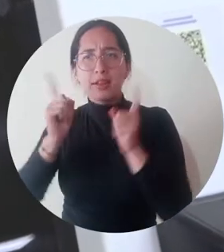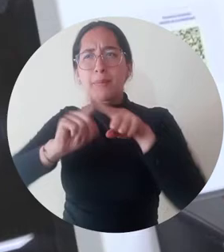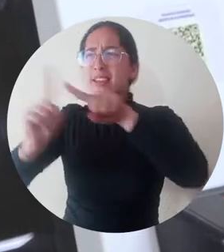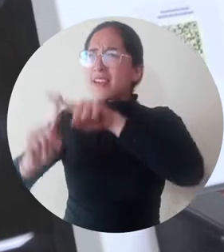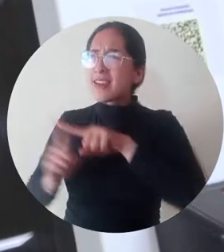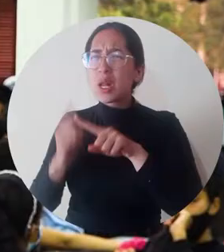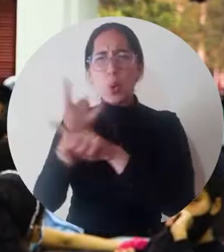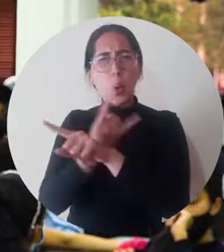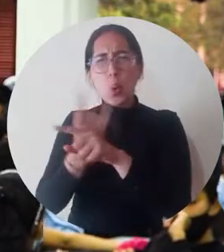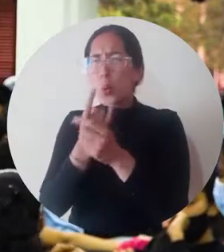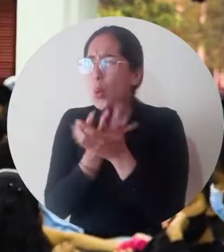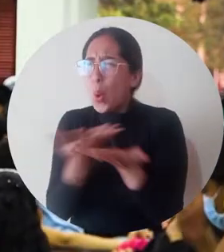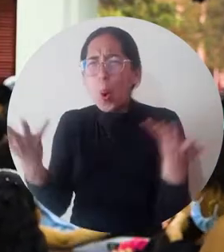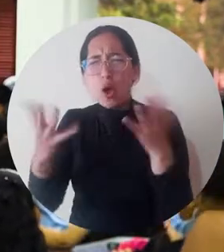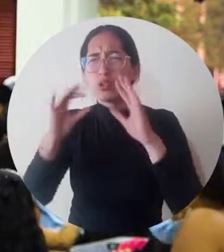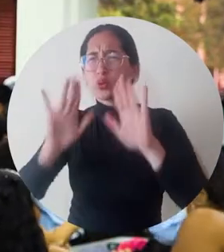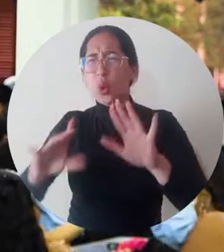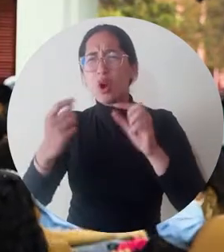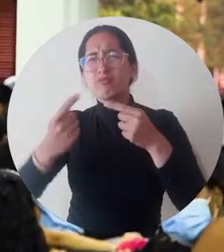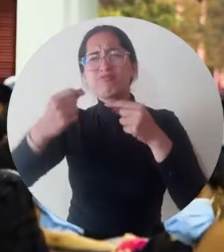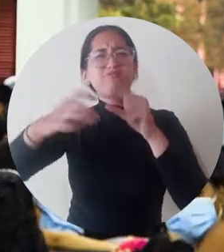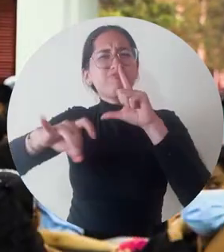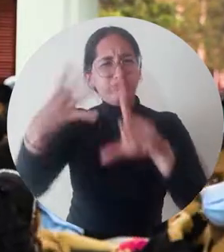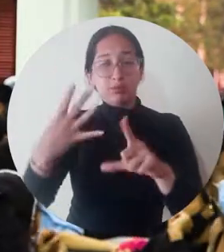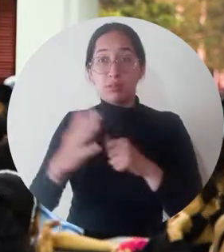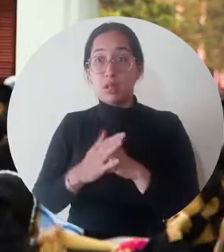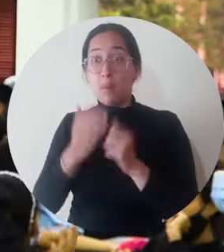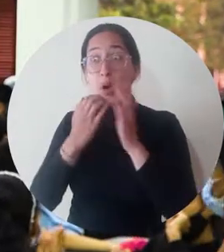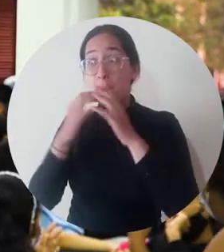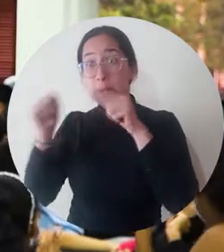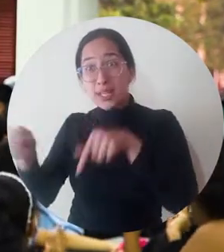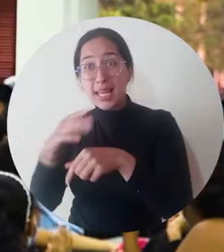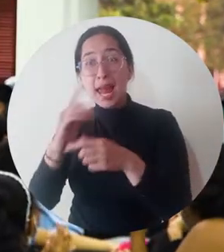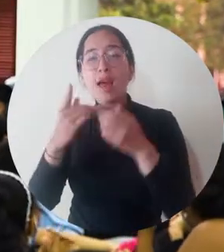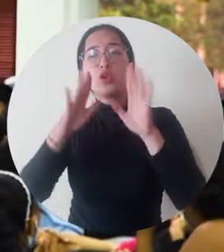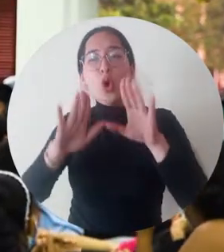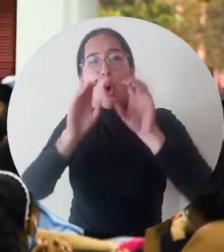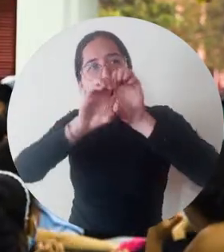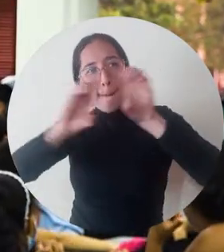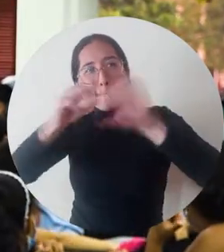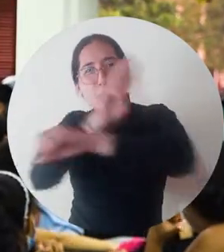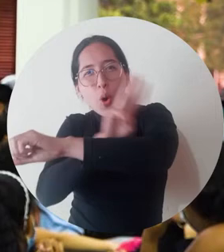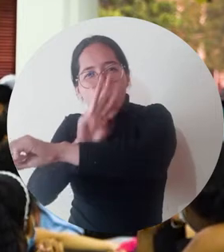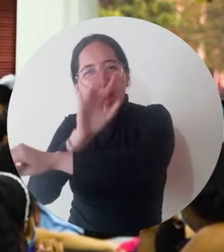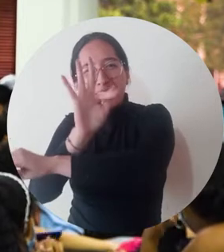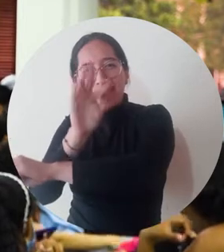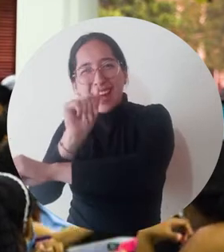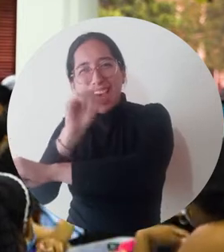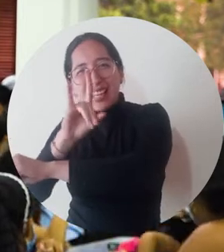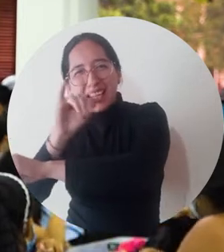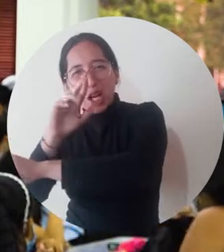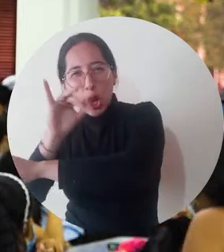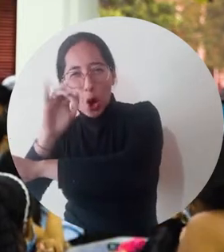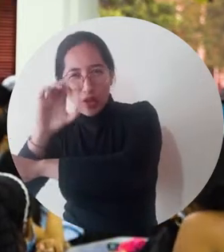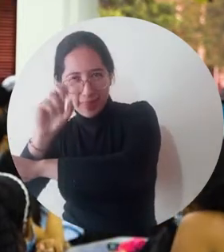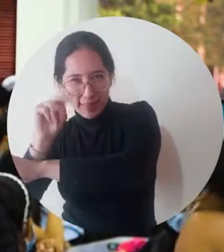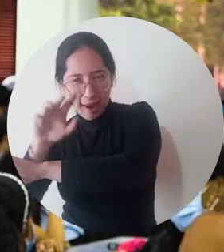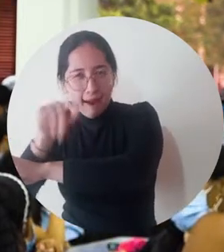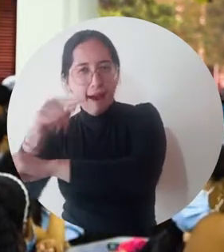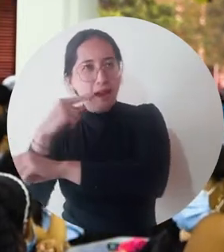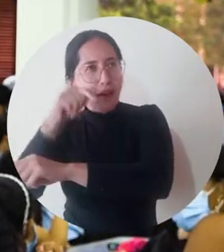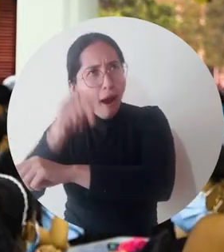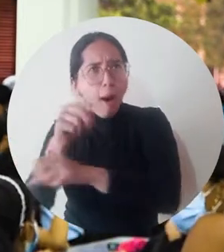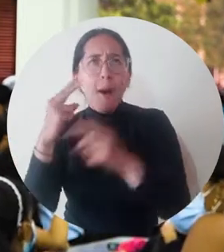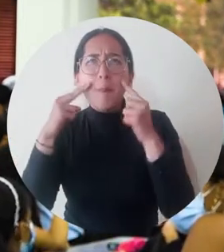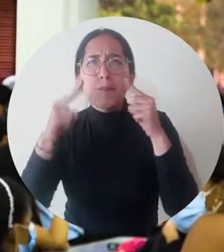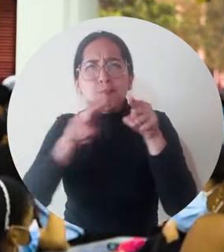electrónicos. Podemos decir que el descubridor Tairona es como un Google para la biblioteca, donde desde una caja de búsqueda